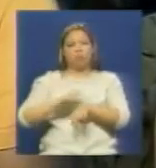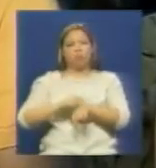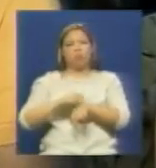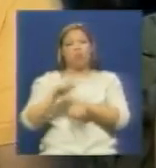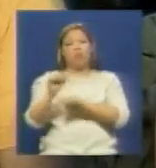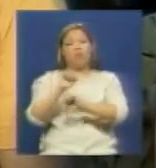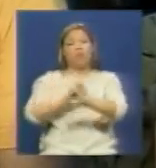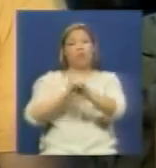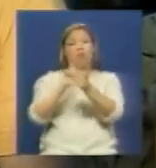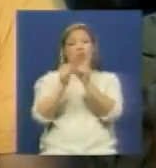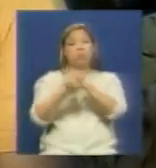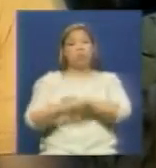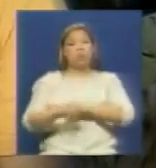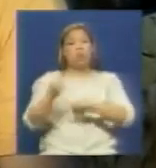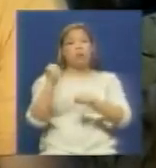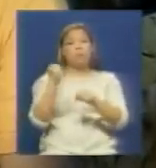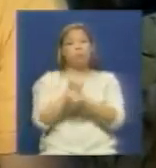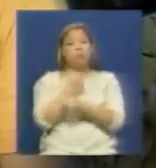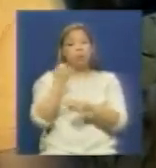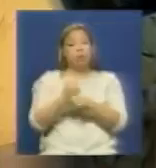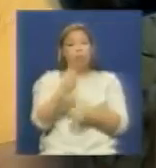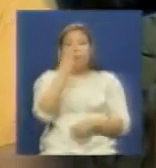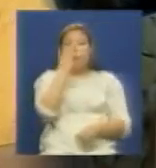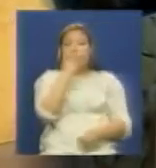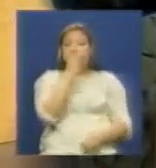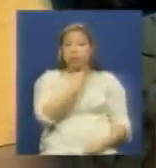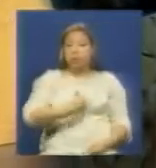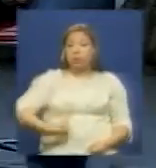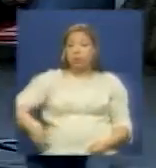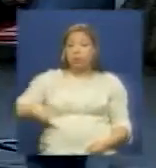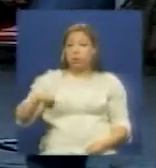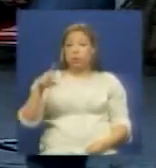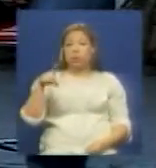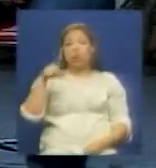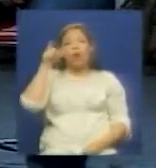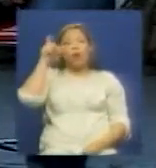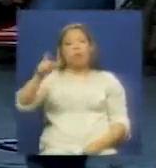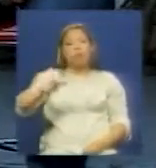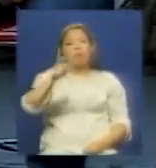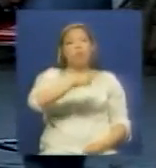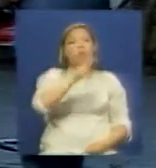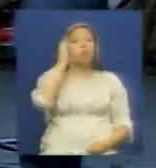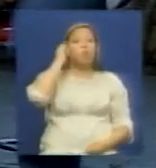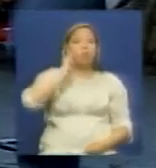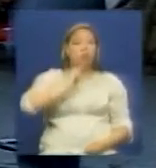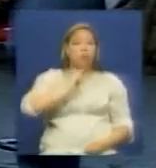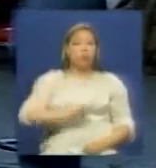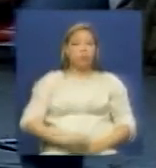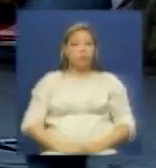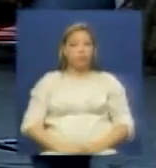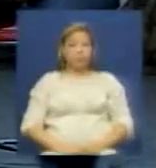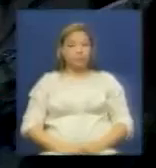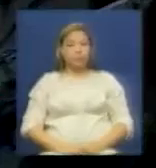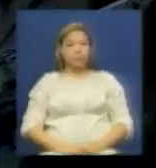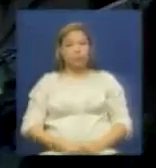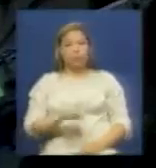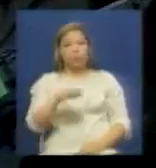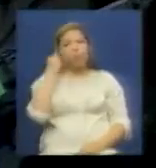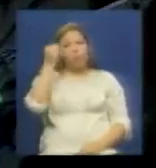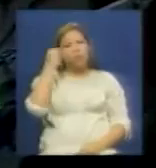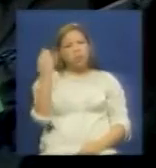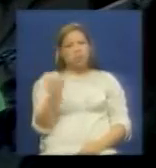revocatorio y dar una respuesta en colectivo en beneficio del pueblo de Simón Bolívar claro que sí mira Carmelo yo creo fundamentalmente que